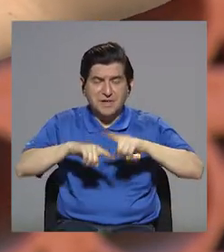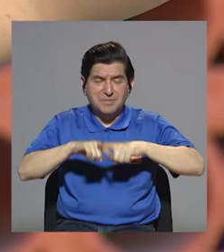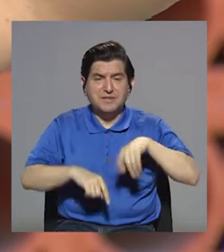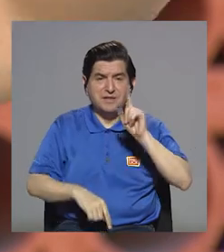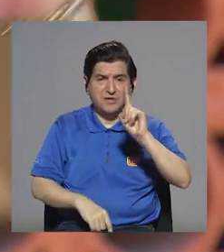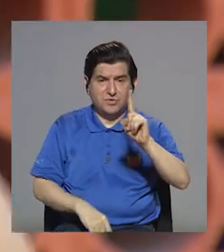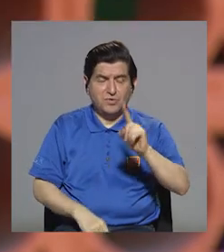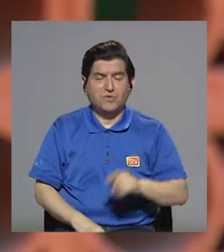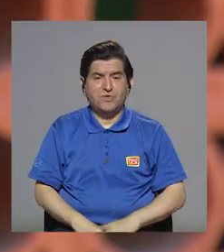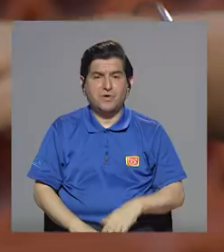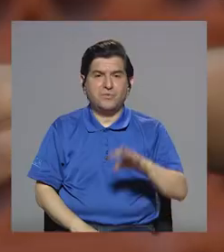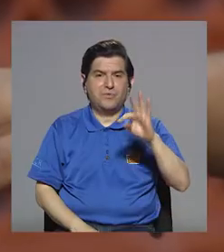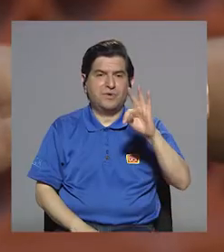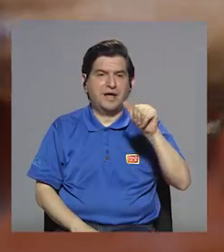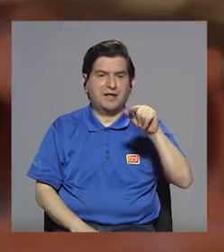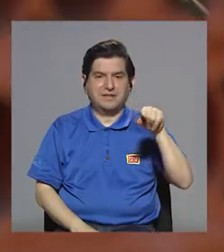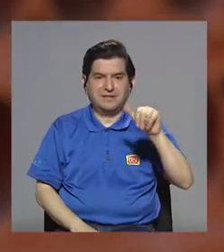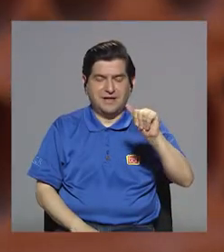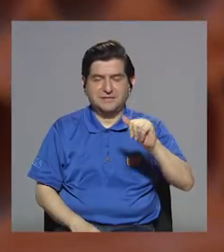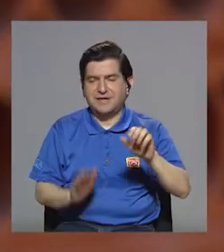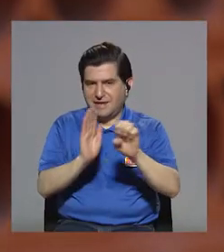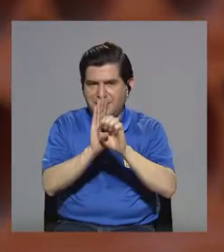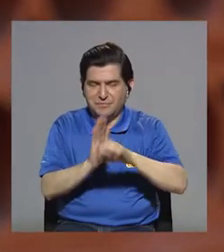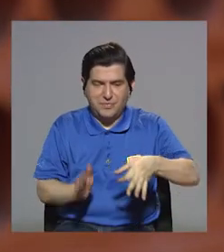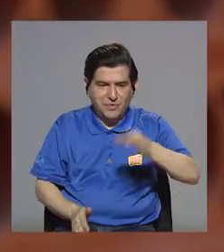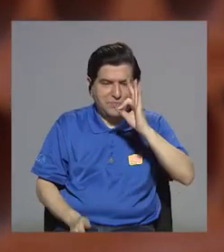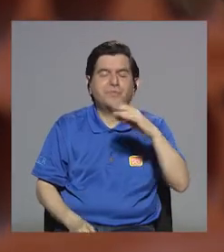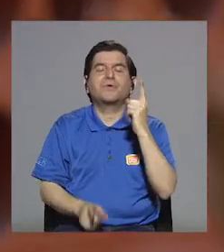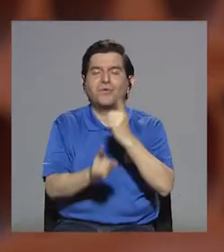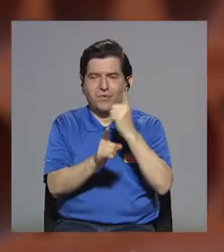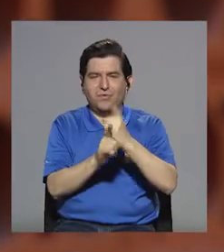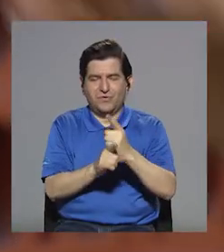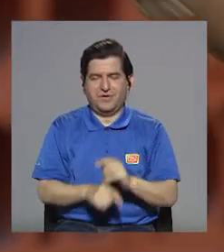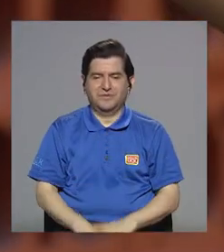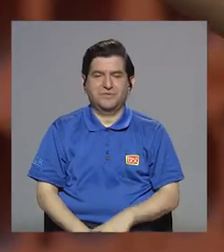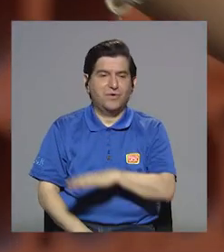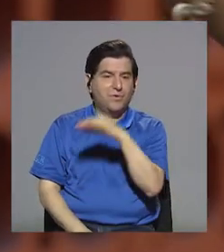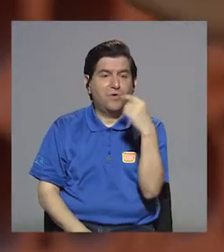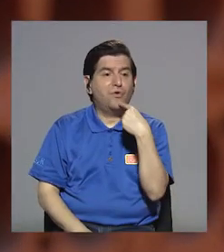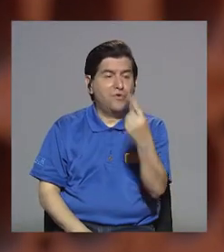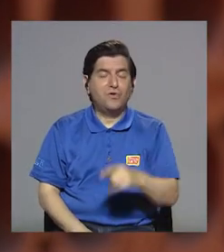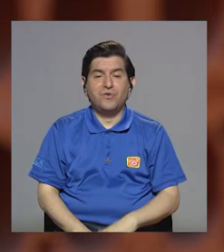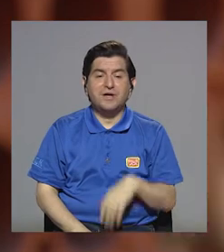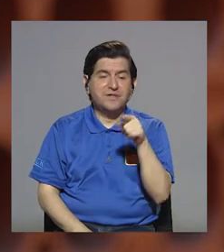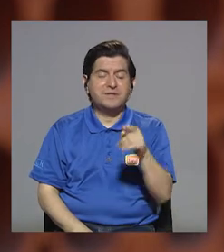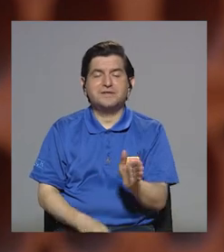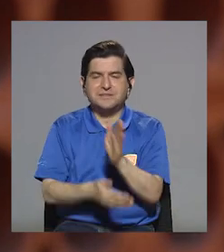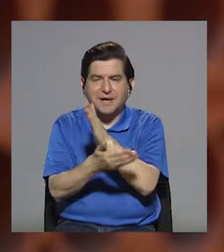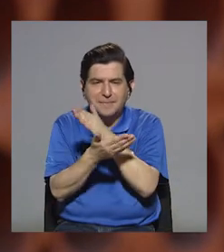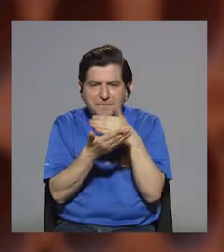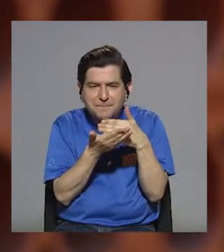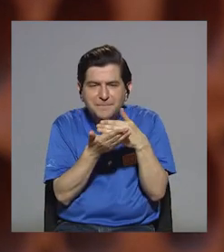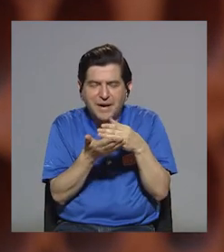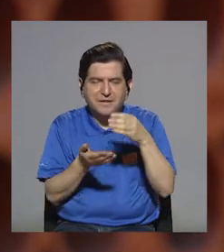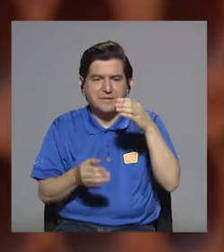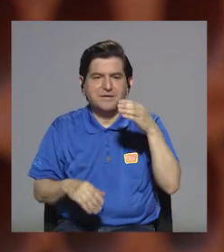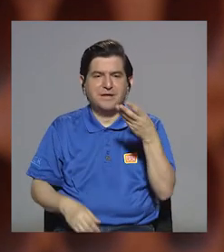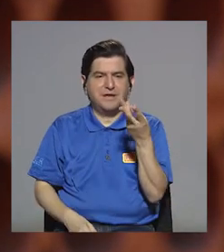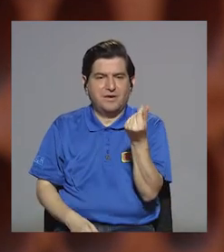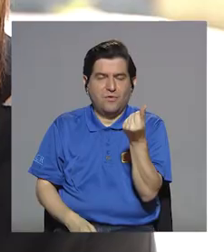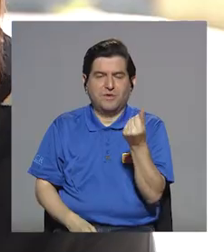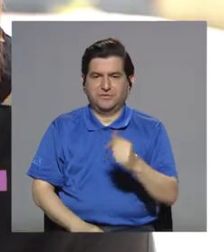de una taza. Exactamente, todos estos valores que vamos a ver es en función de una taza, o lo que diga el tamaño de la porción. O una porción, ok.